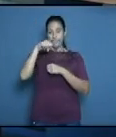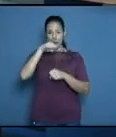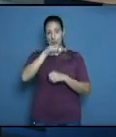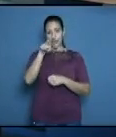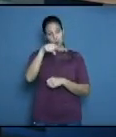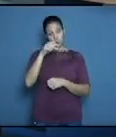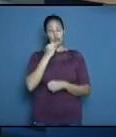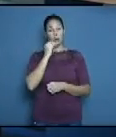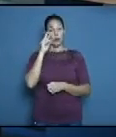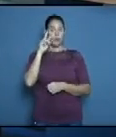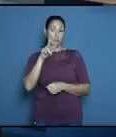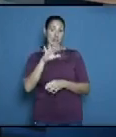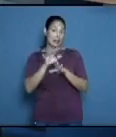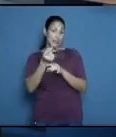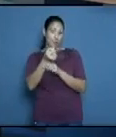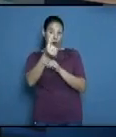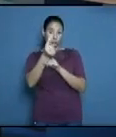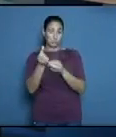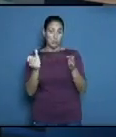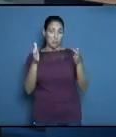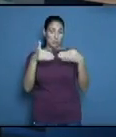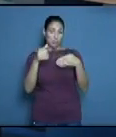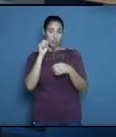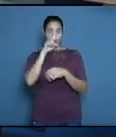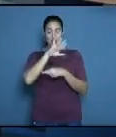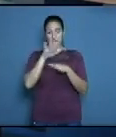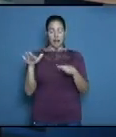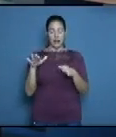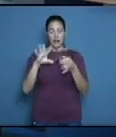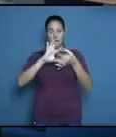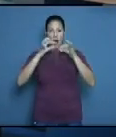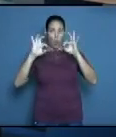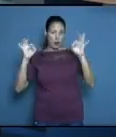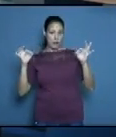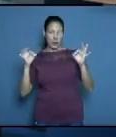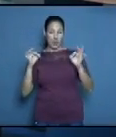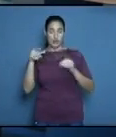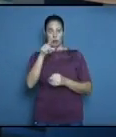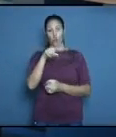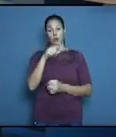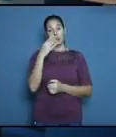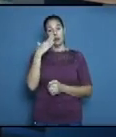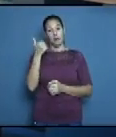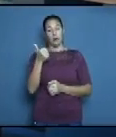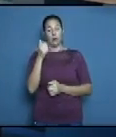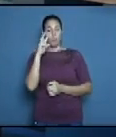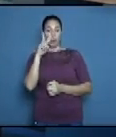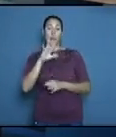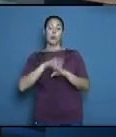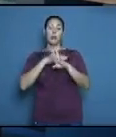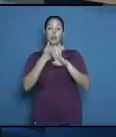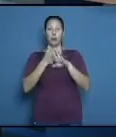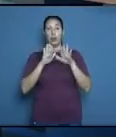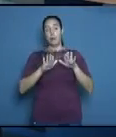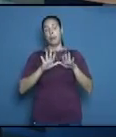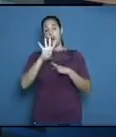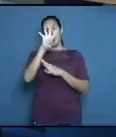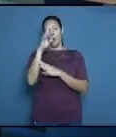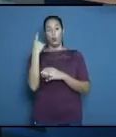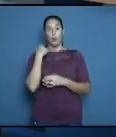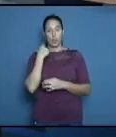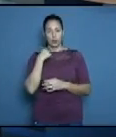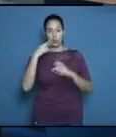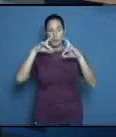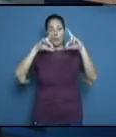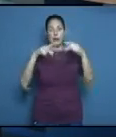acabando estos Juegos Olímpicos y apenas durante 4 años tenemos cada 4 años tenemos la